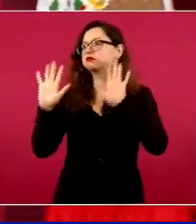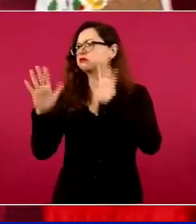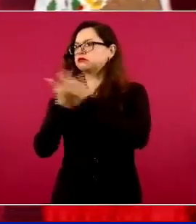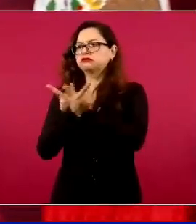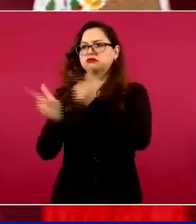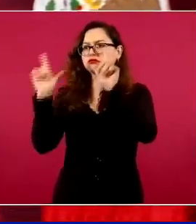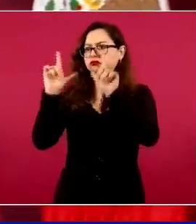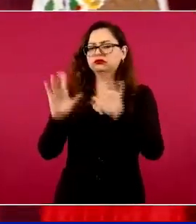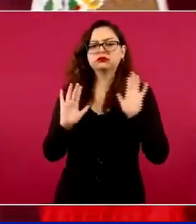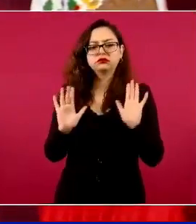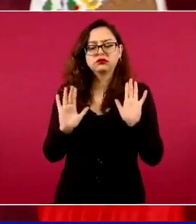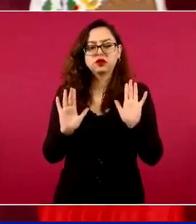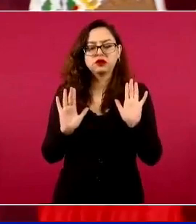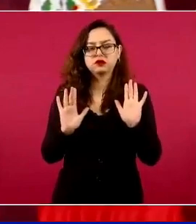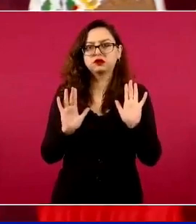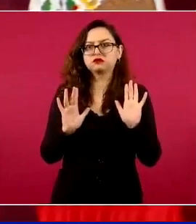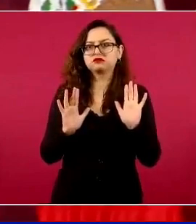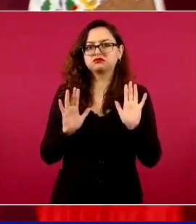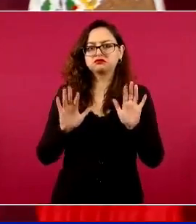la Constitución,